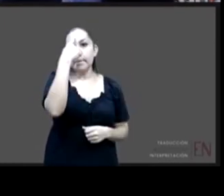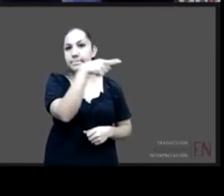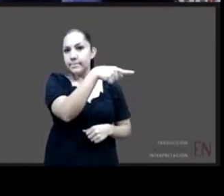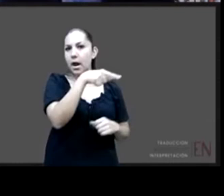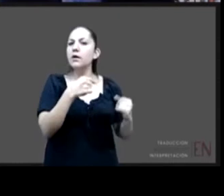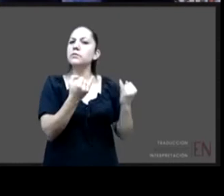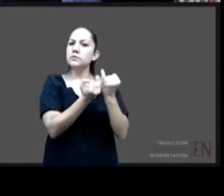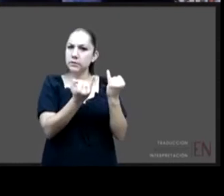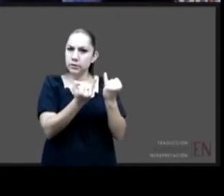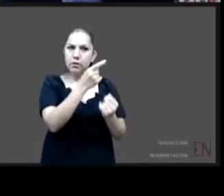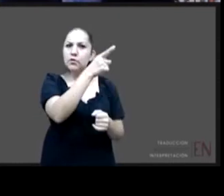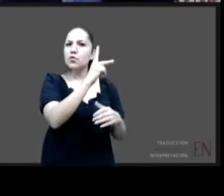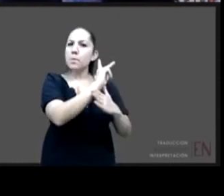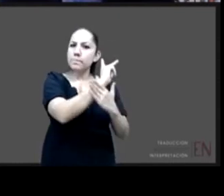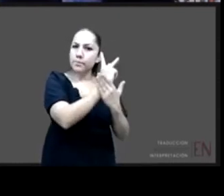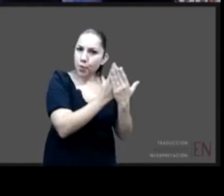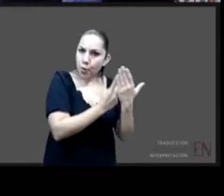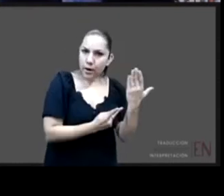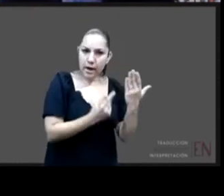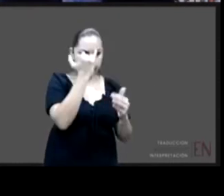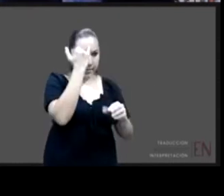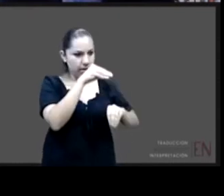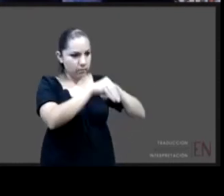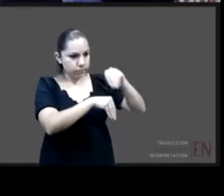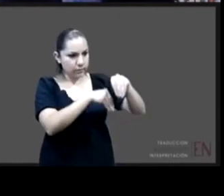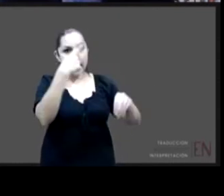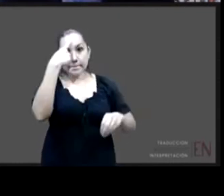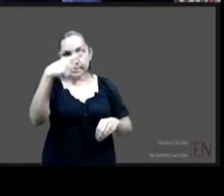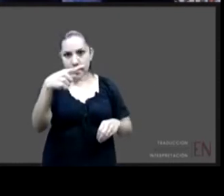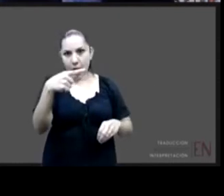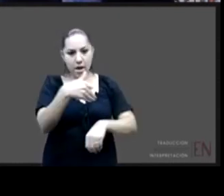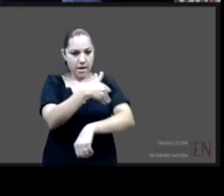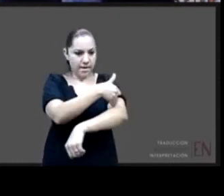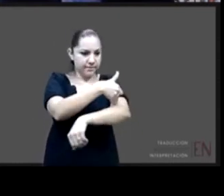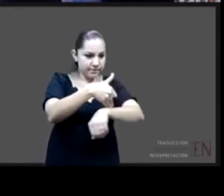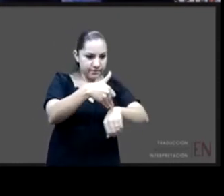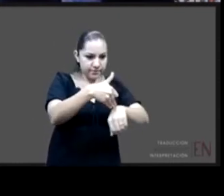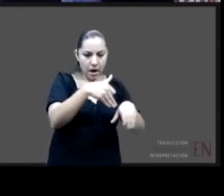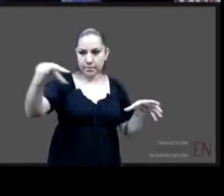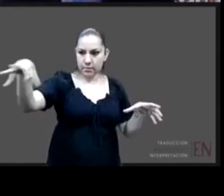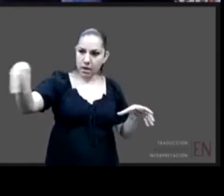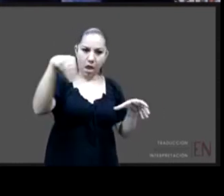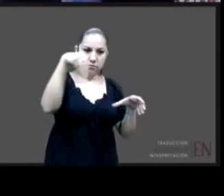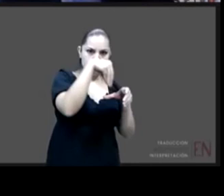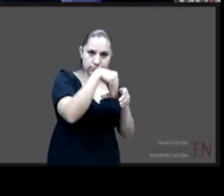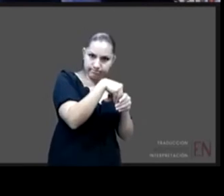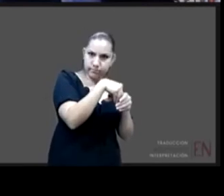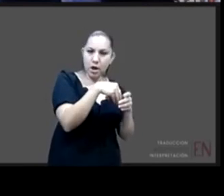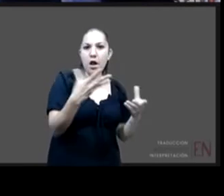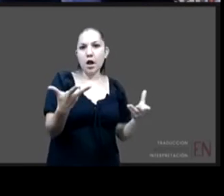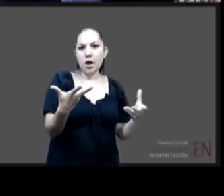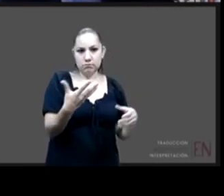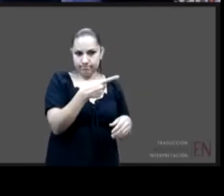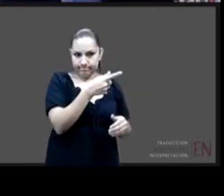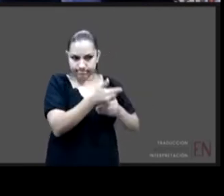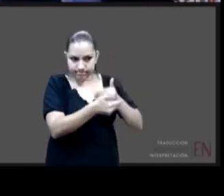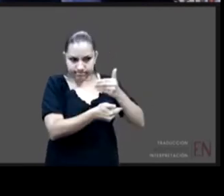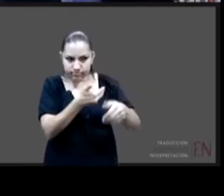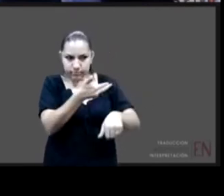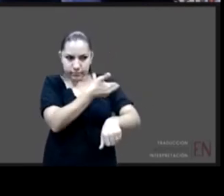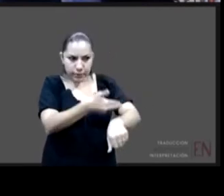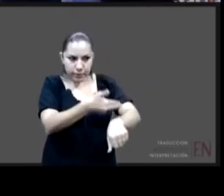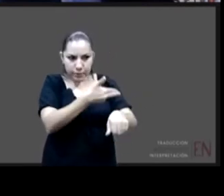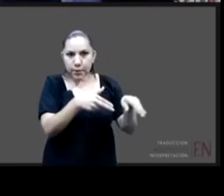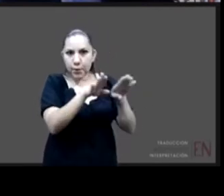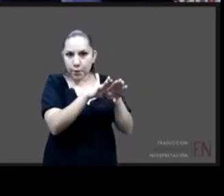que están formalizando los cuidados los acogimientos familiares de hecho que se dan sin embargo